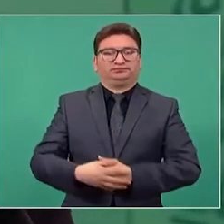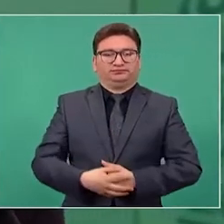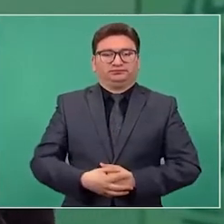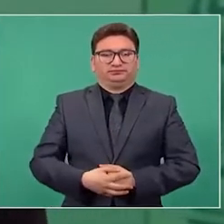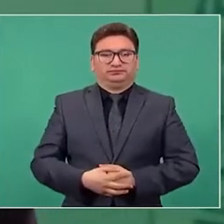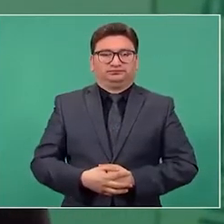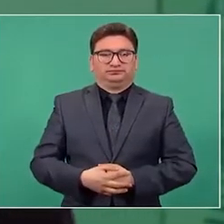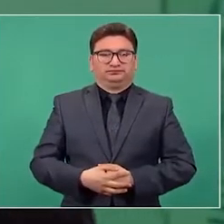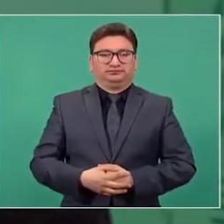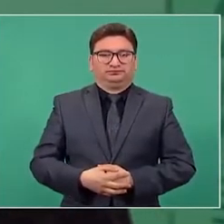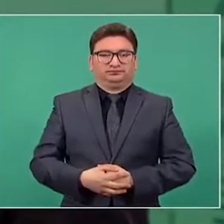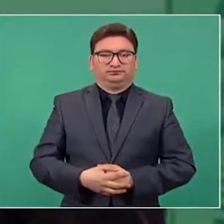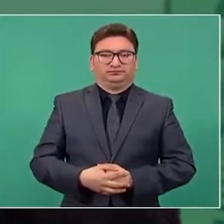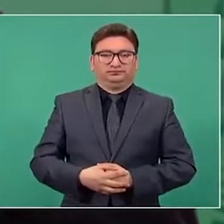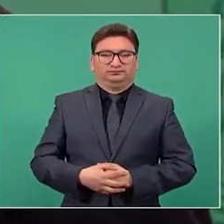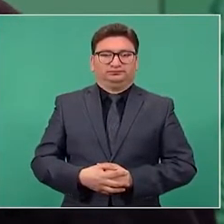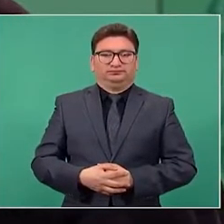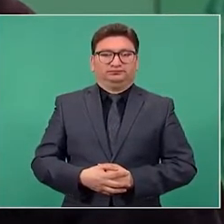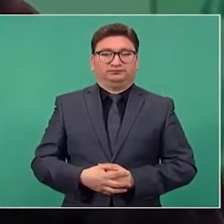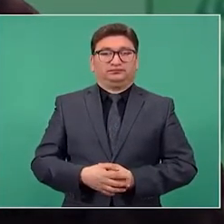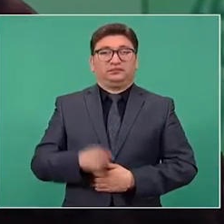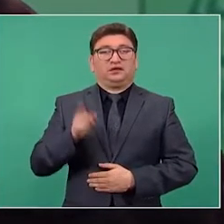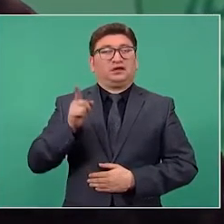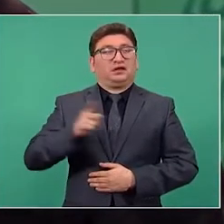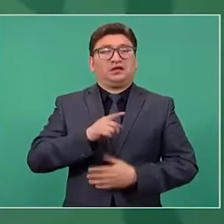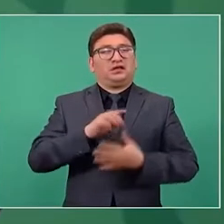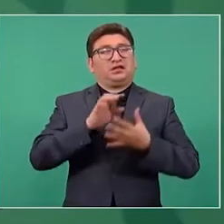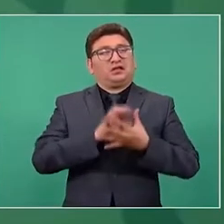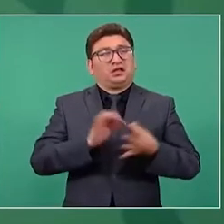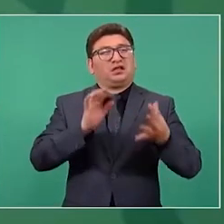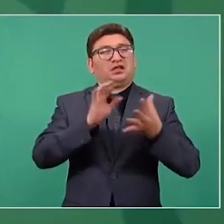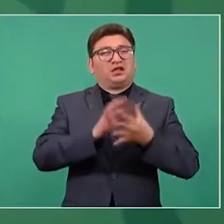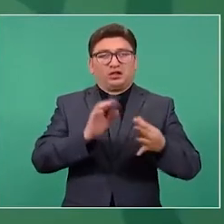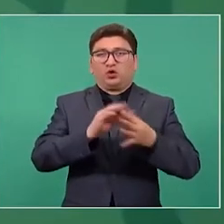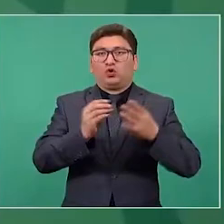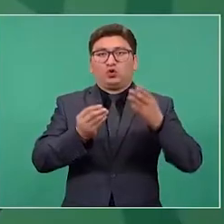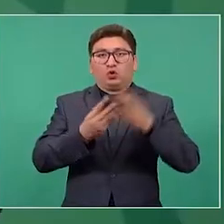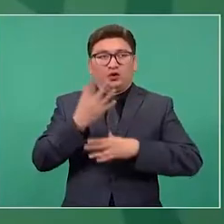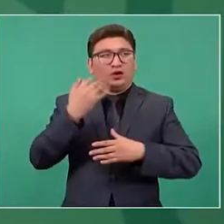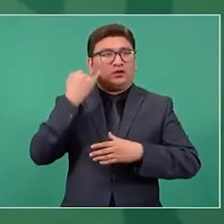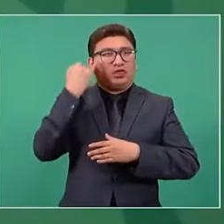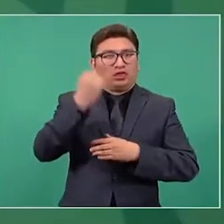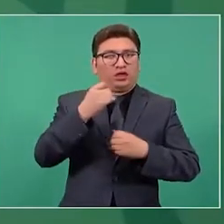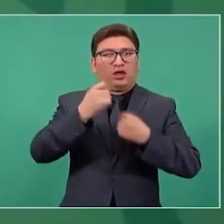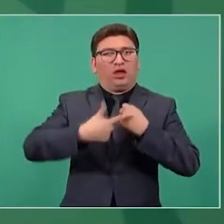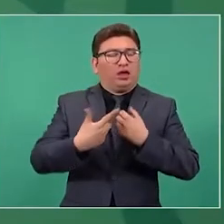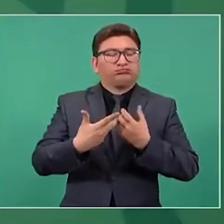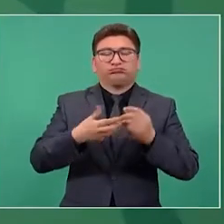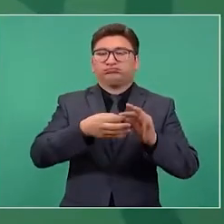un discurso sin opciones, sin alternativas, incluso desde